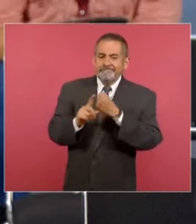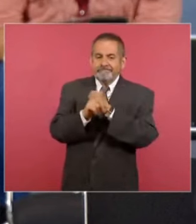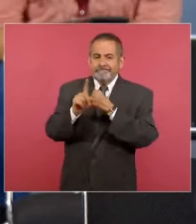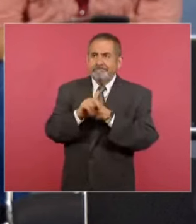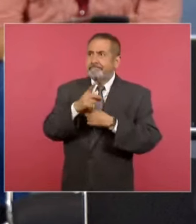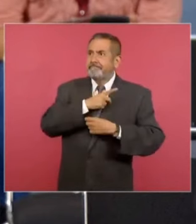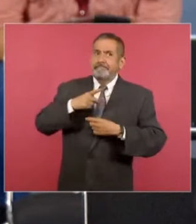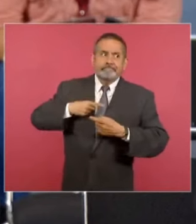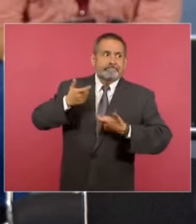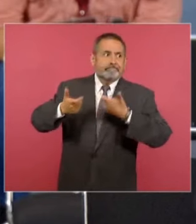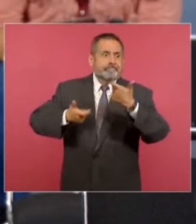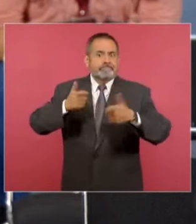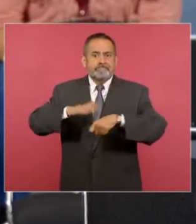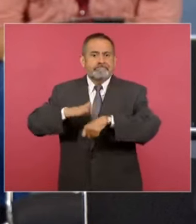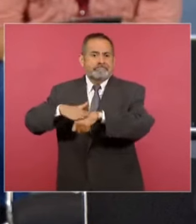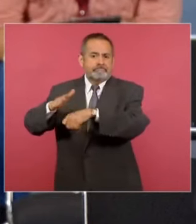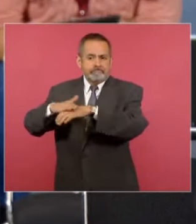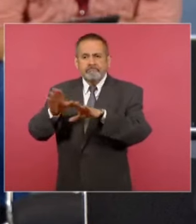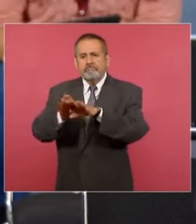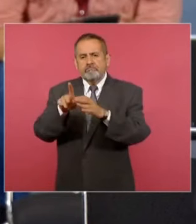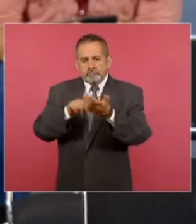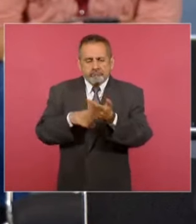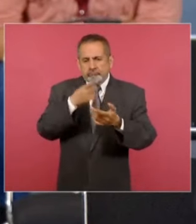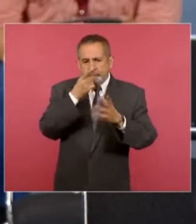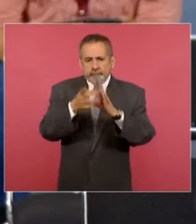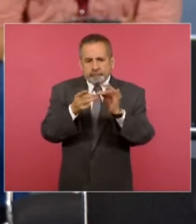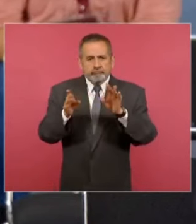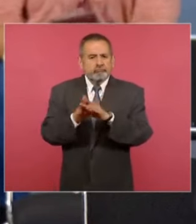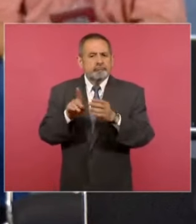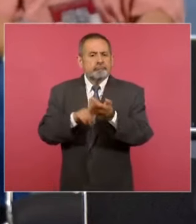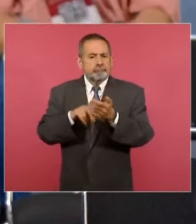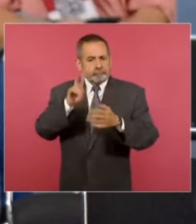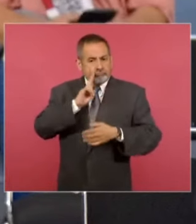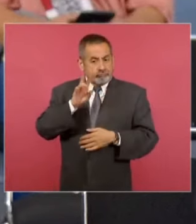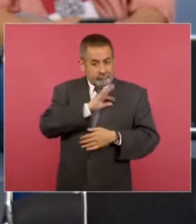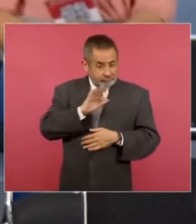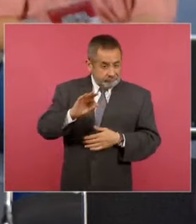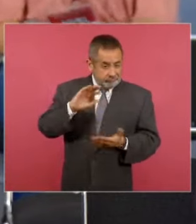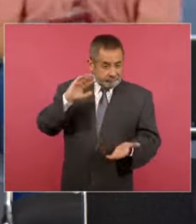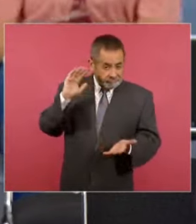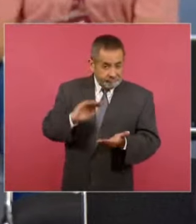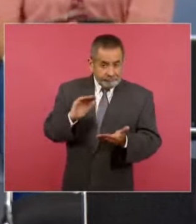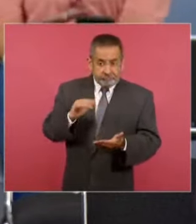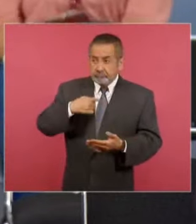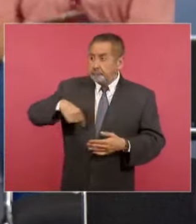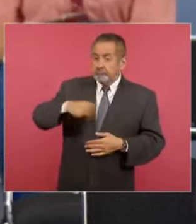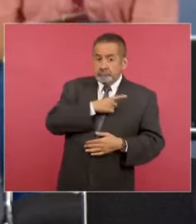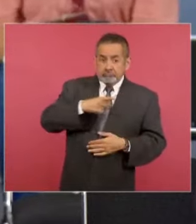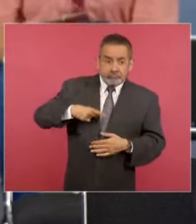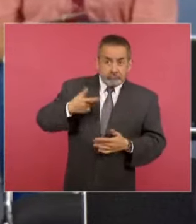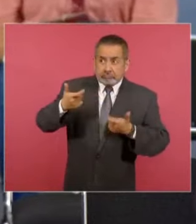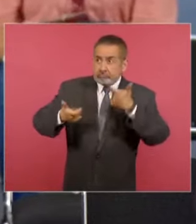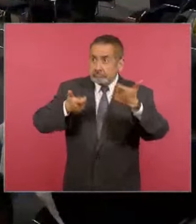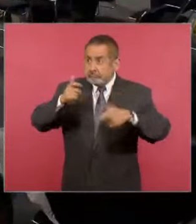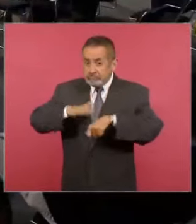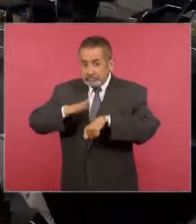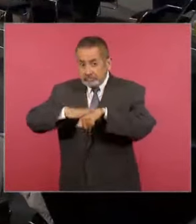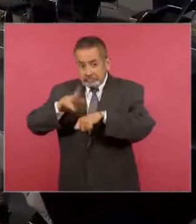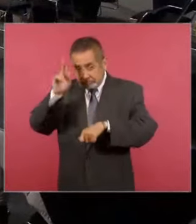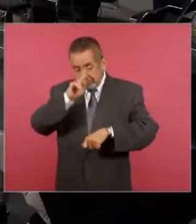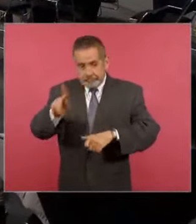endeudamiento. ¿Qué nos puede decir sobre este paquete económico y sobre la posibilidad de que efectivamente haya mayor endeudamiento por parte del gobierno, secretaria?